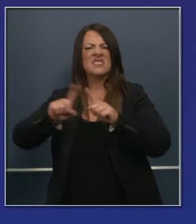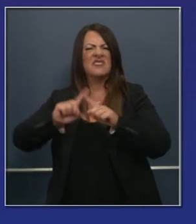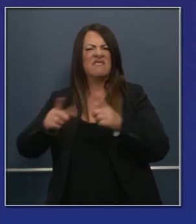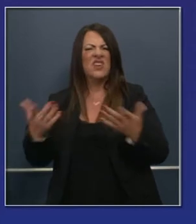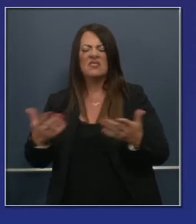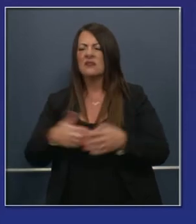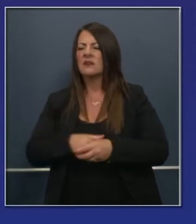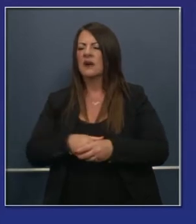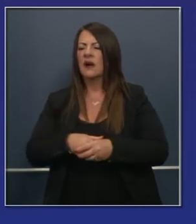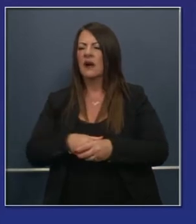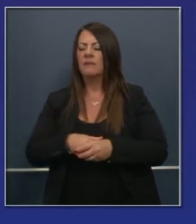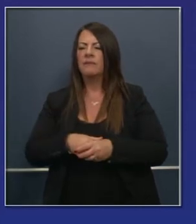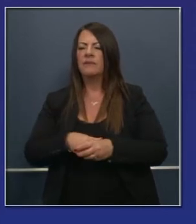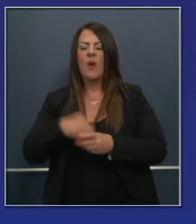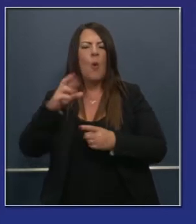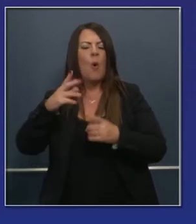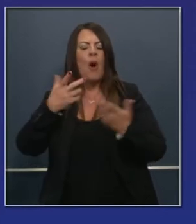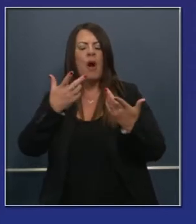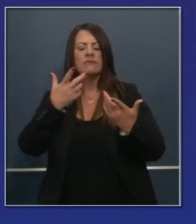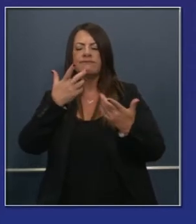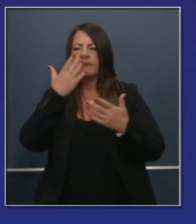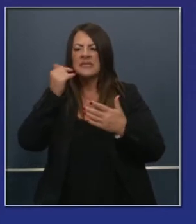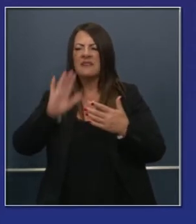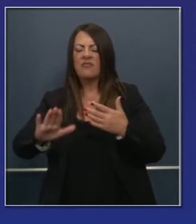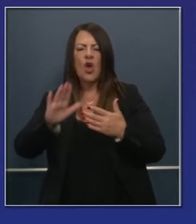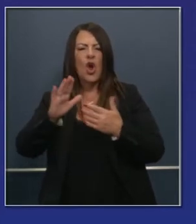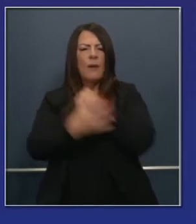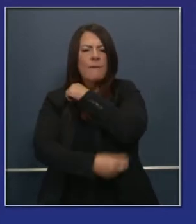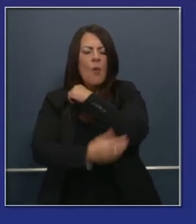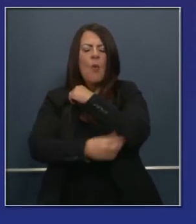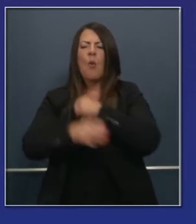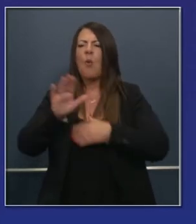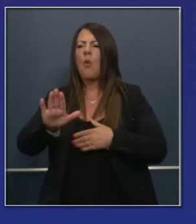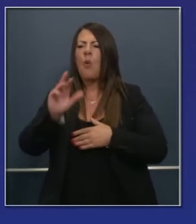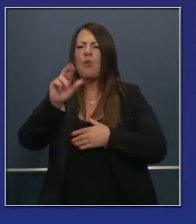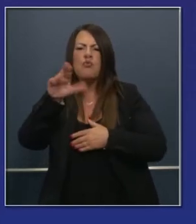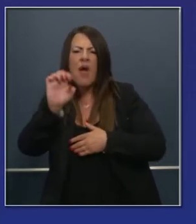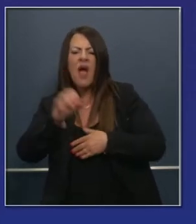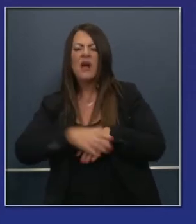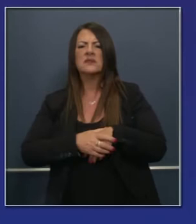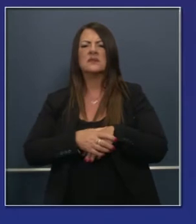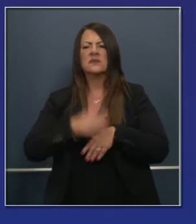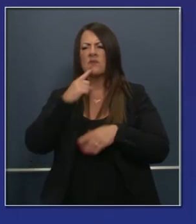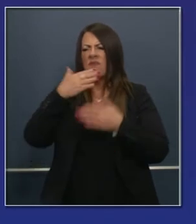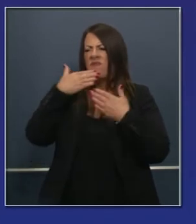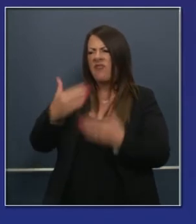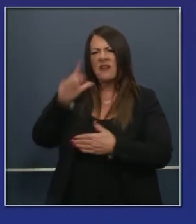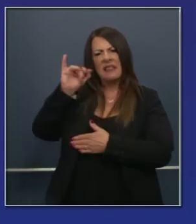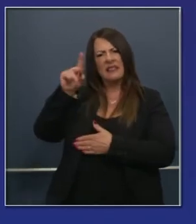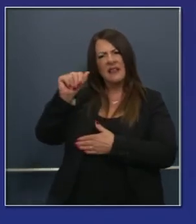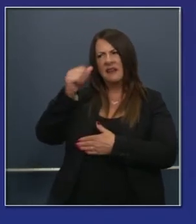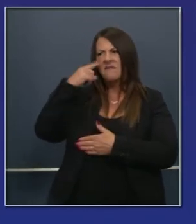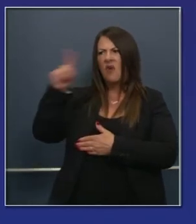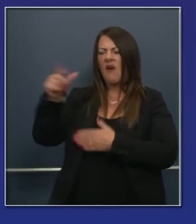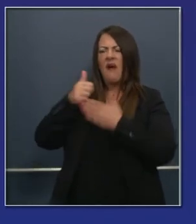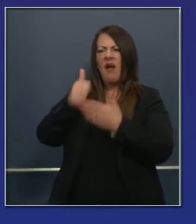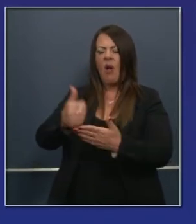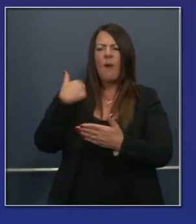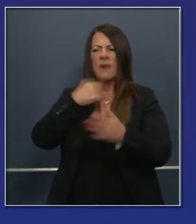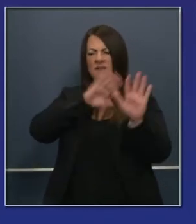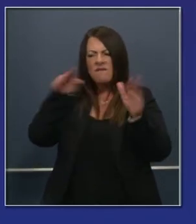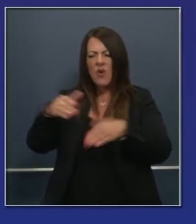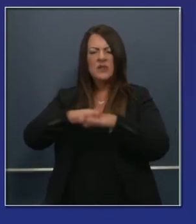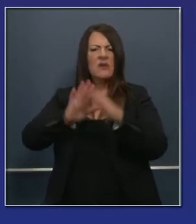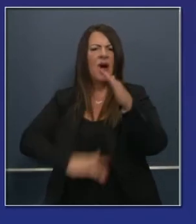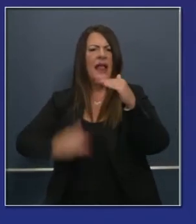logrado con la superintendente de educación, Linda Darling-Hammond, y otros, incluyendo la legislatura. Se ha dicho